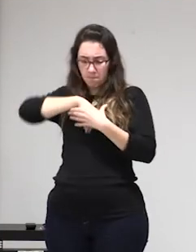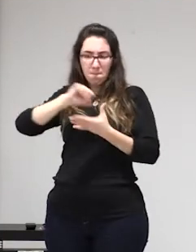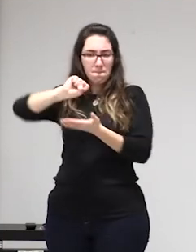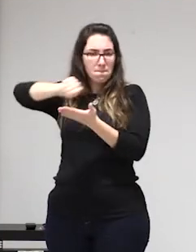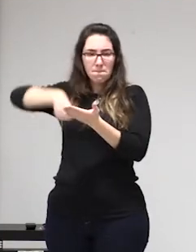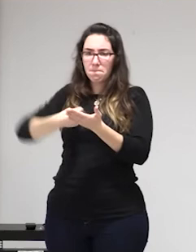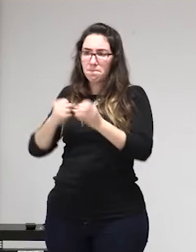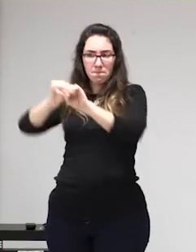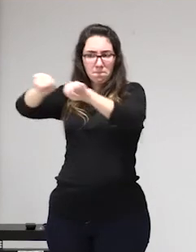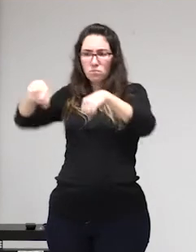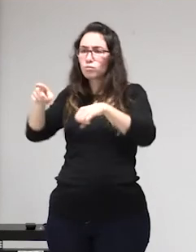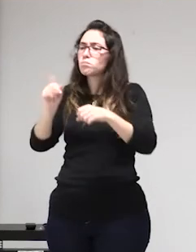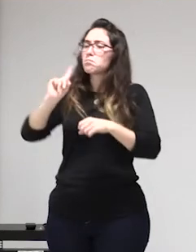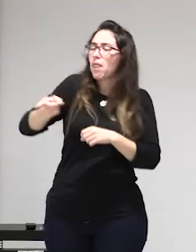perspectiva